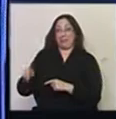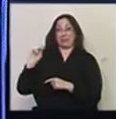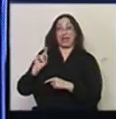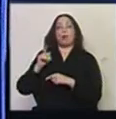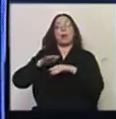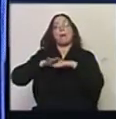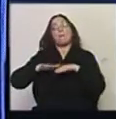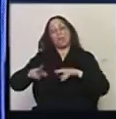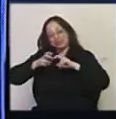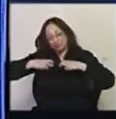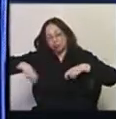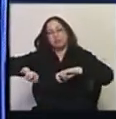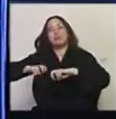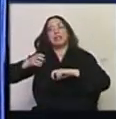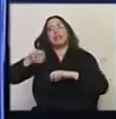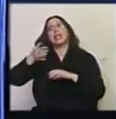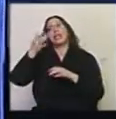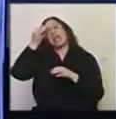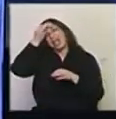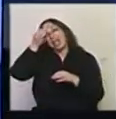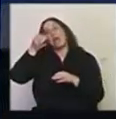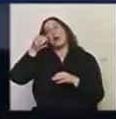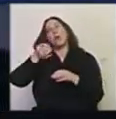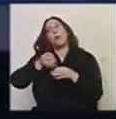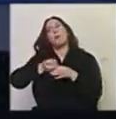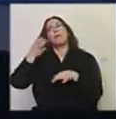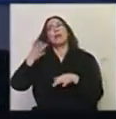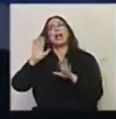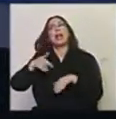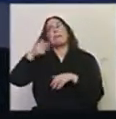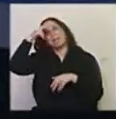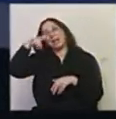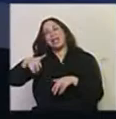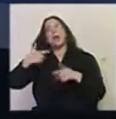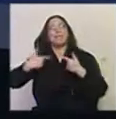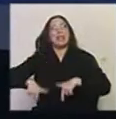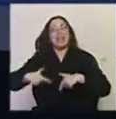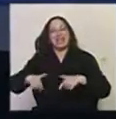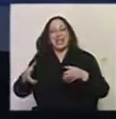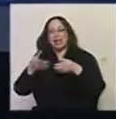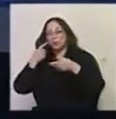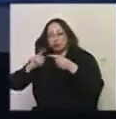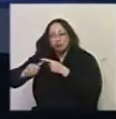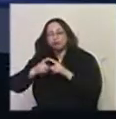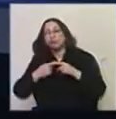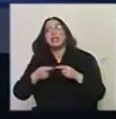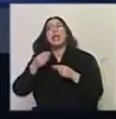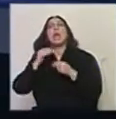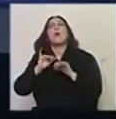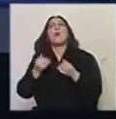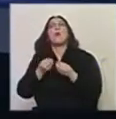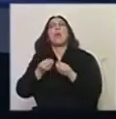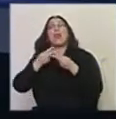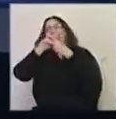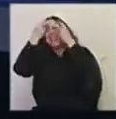mesa redonda con expertos mexicanos, autoridades del ministerio. ¿En qué está esa ley justamente? ¿Cuáles son las líneas generales que